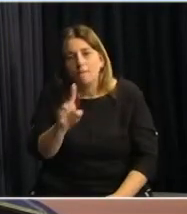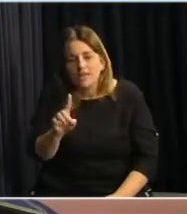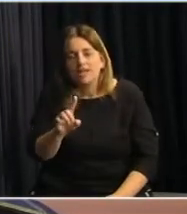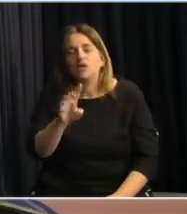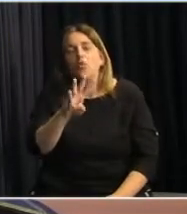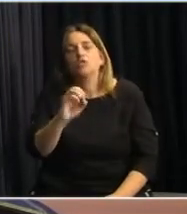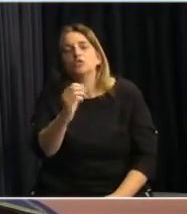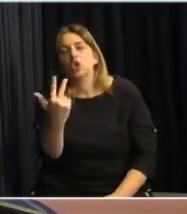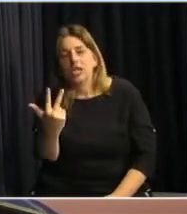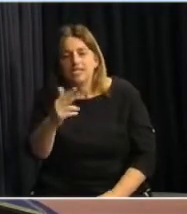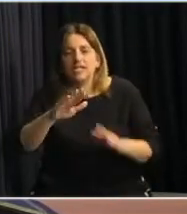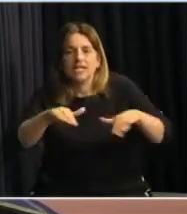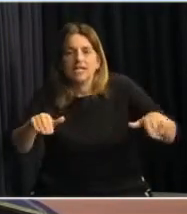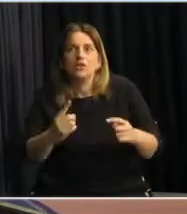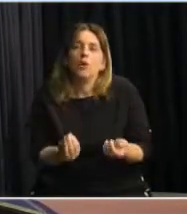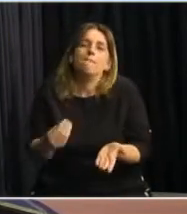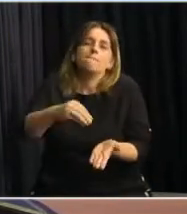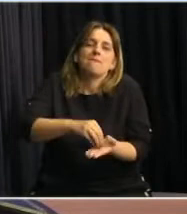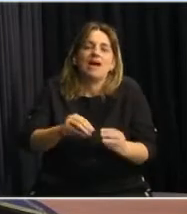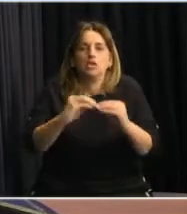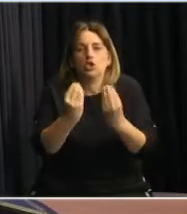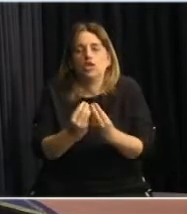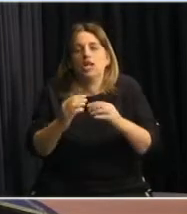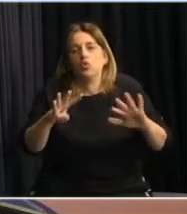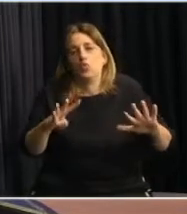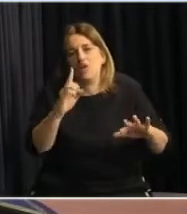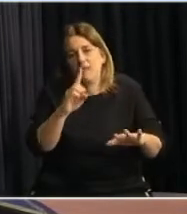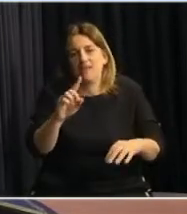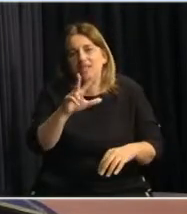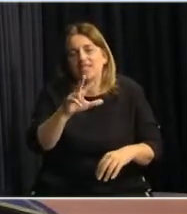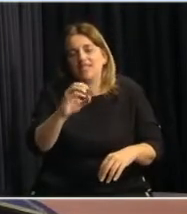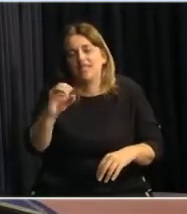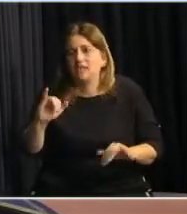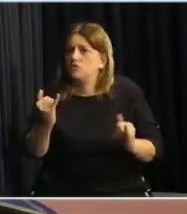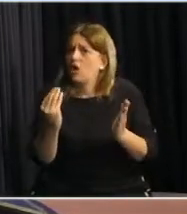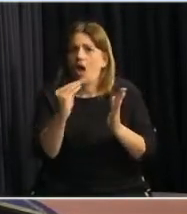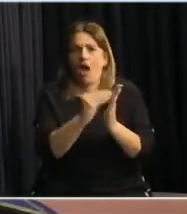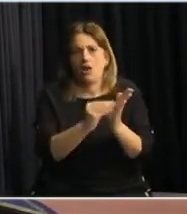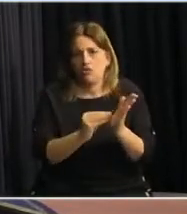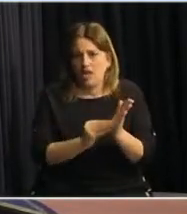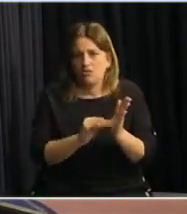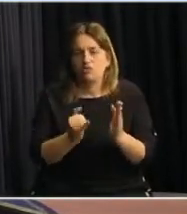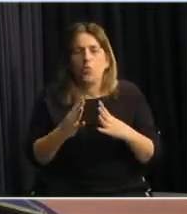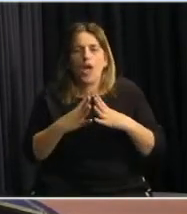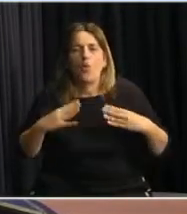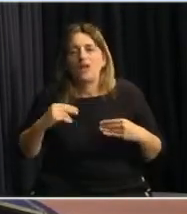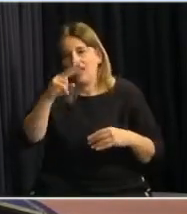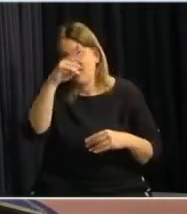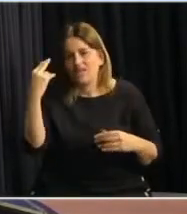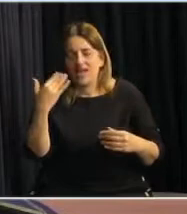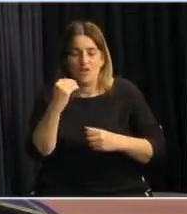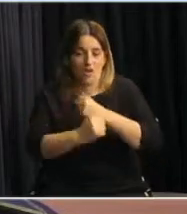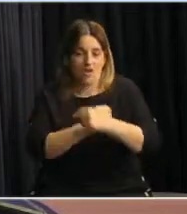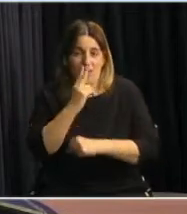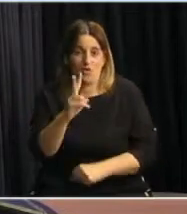le tenemos que sumar 9.300 que ya están inscriptos en las escuelas de verano 2021.